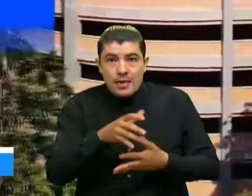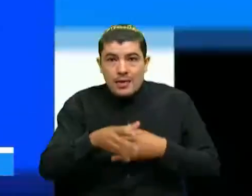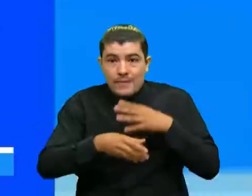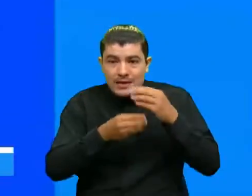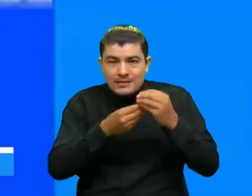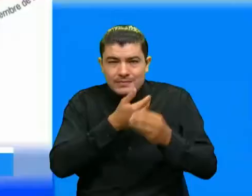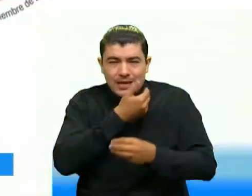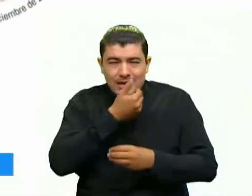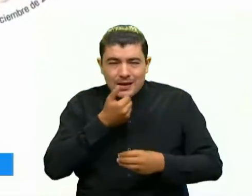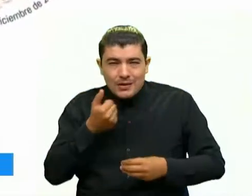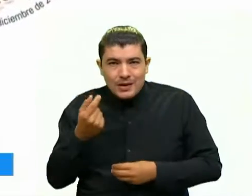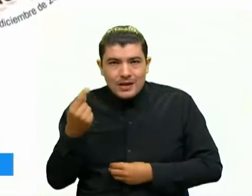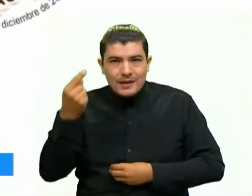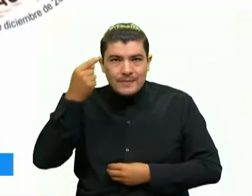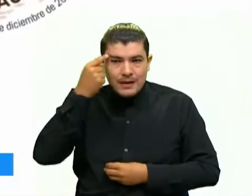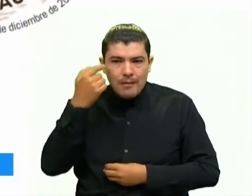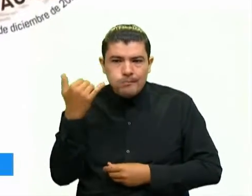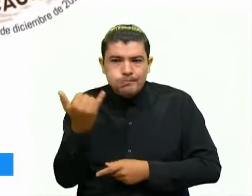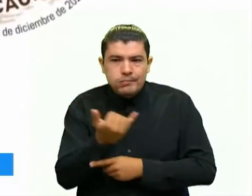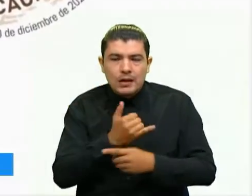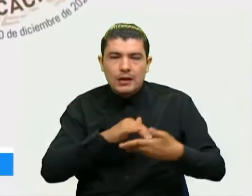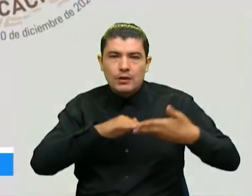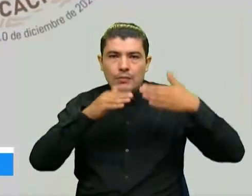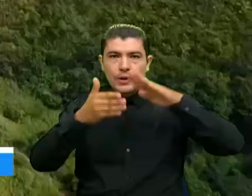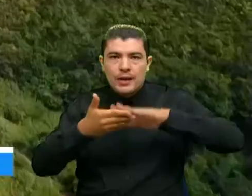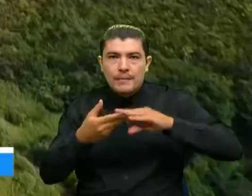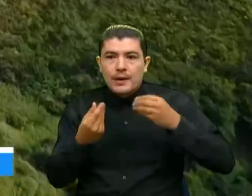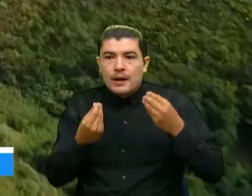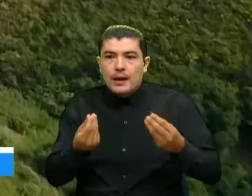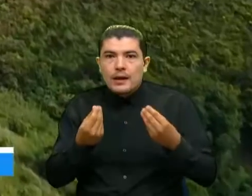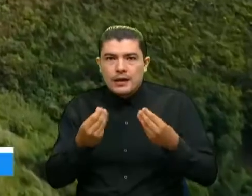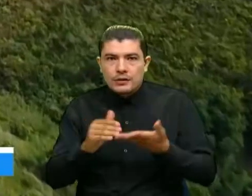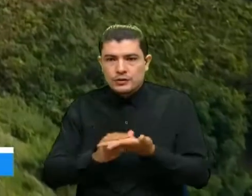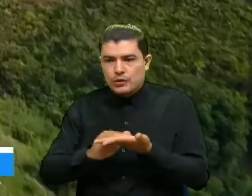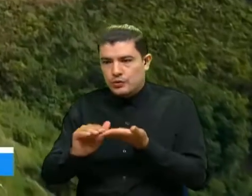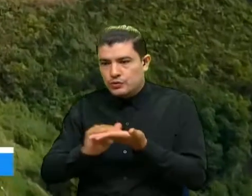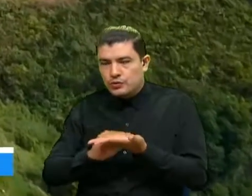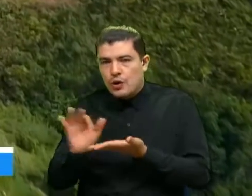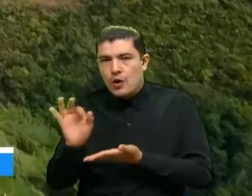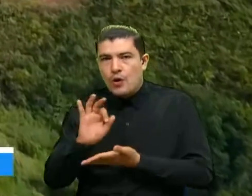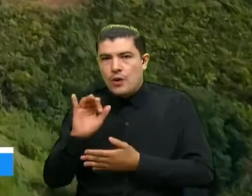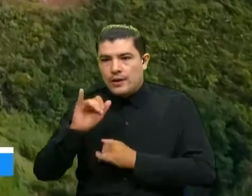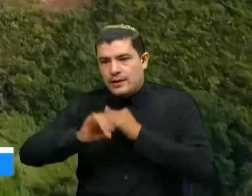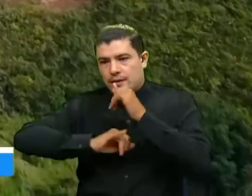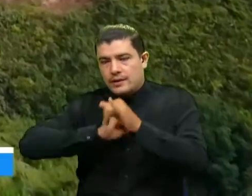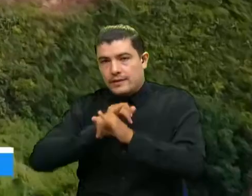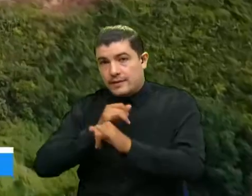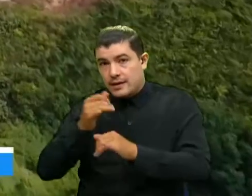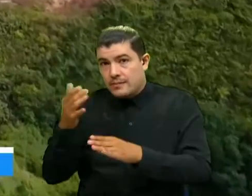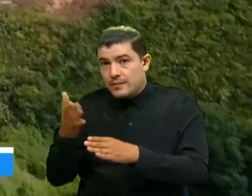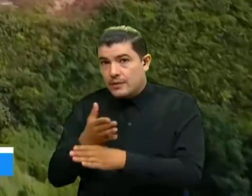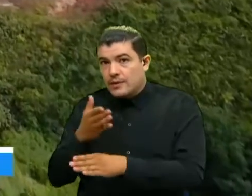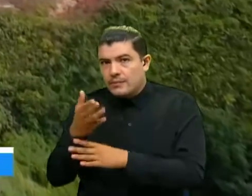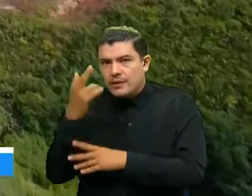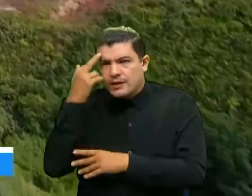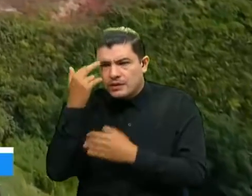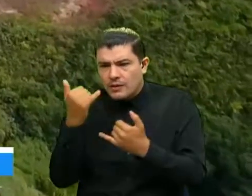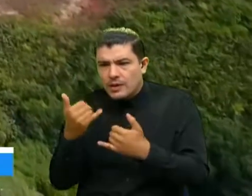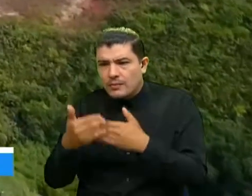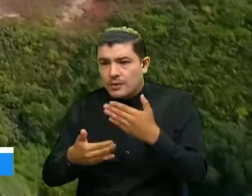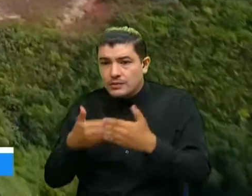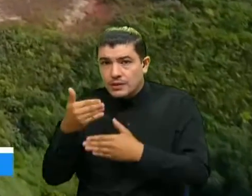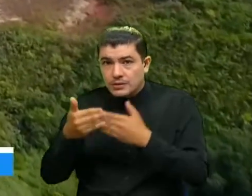mentes de una comunidad para identificar y resolver problemas entonces estaremos en la vía de entender